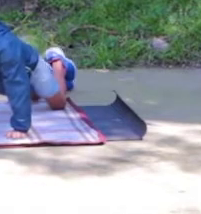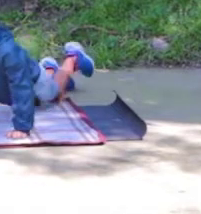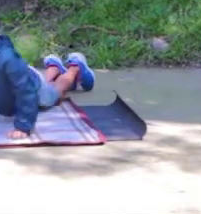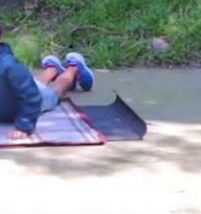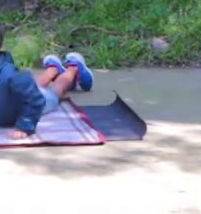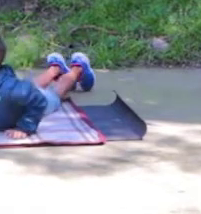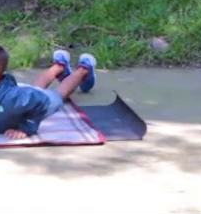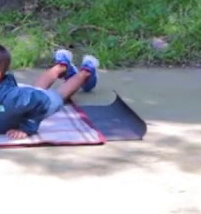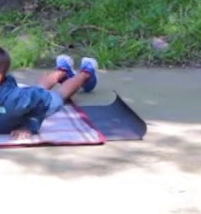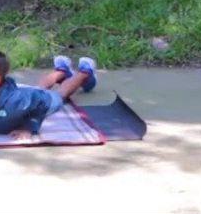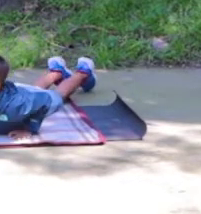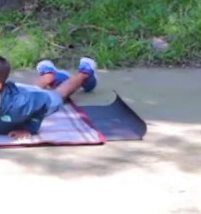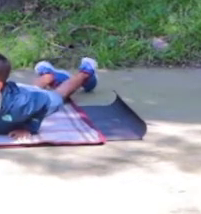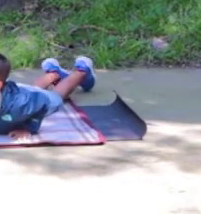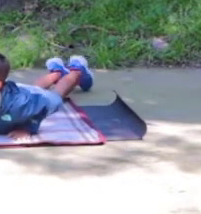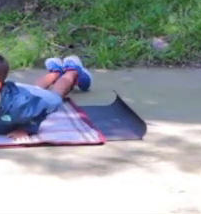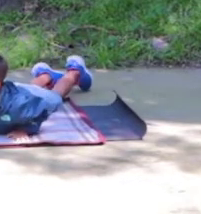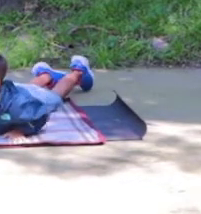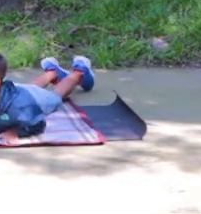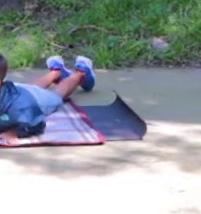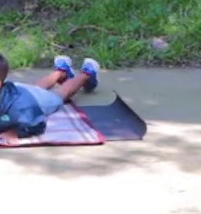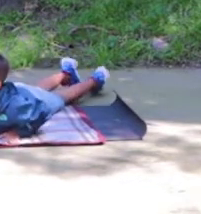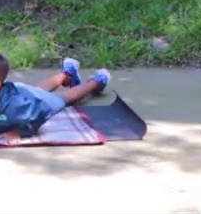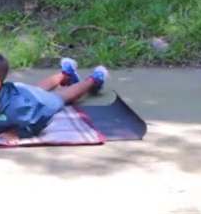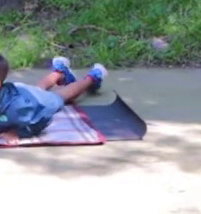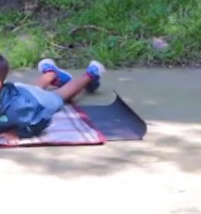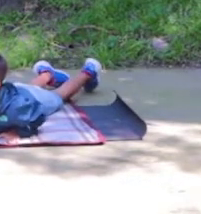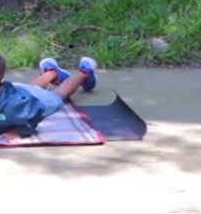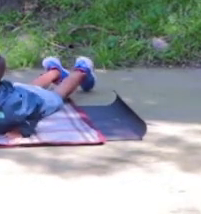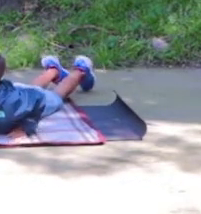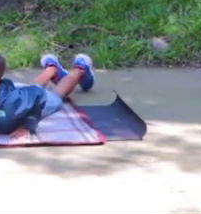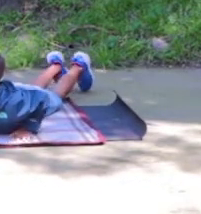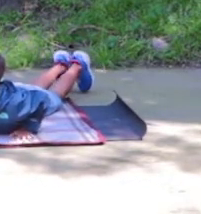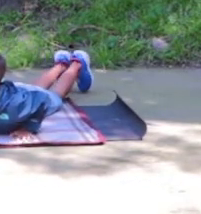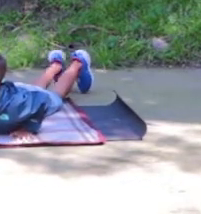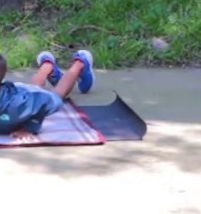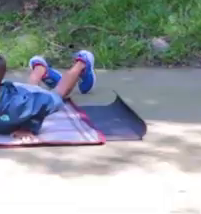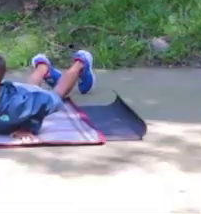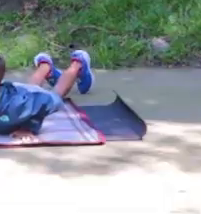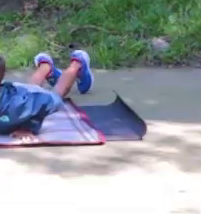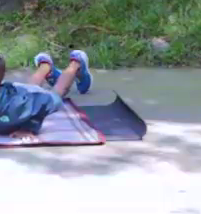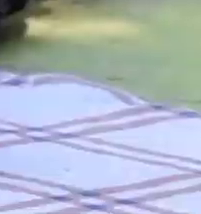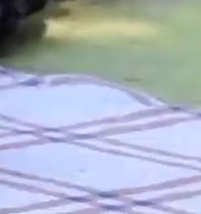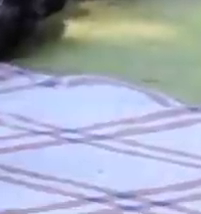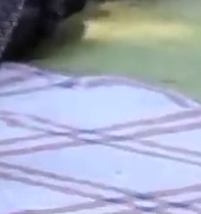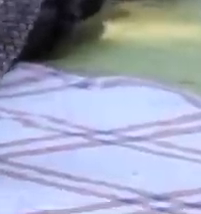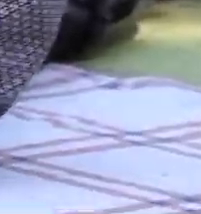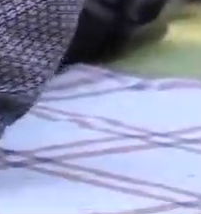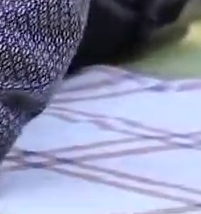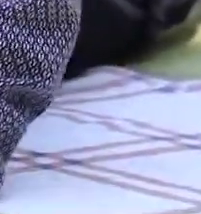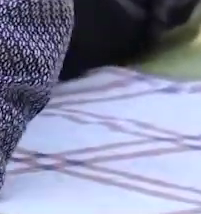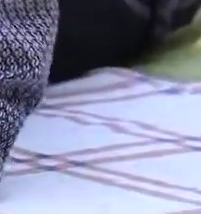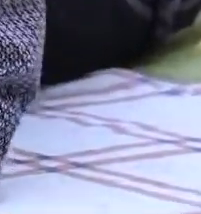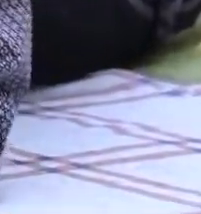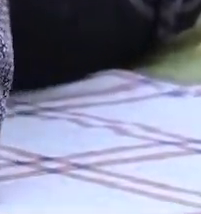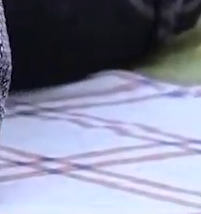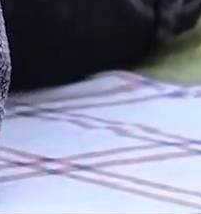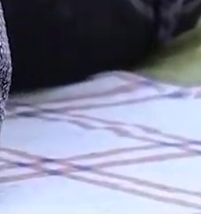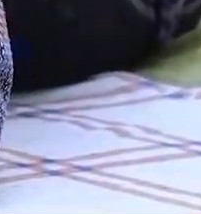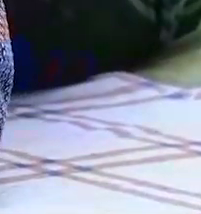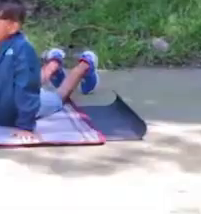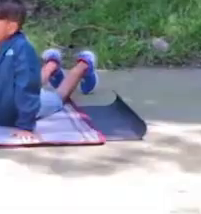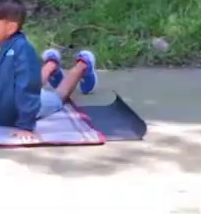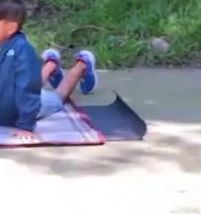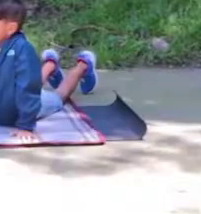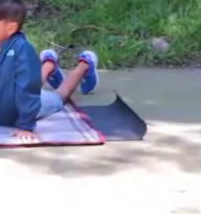Vamos a poner nuestras manos en la forma lateral. Y lo único que vamos a hacer es levantar la